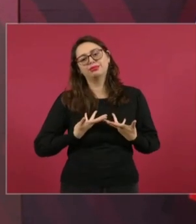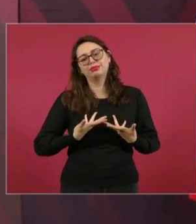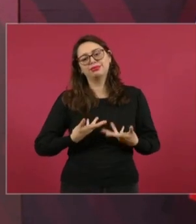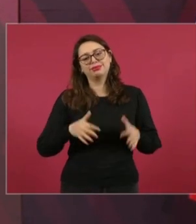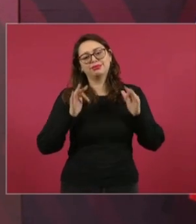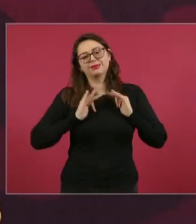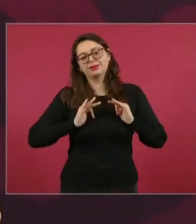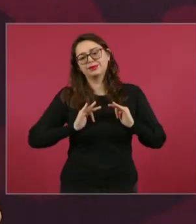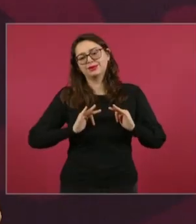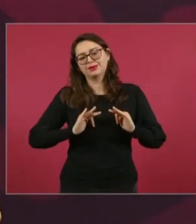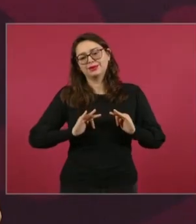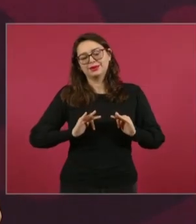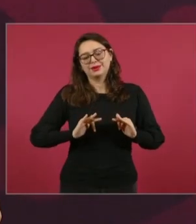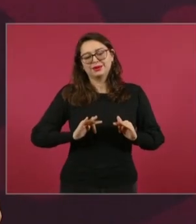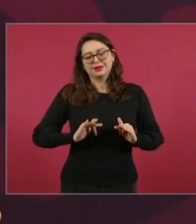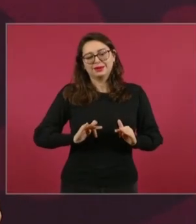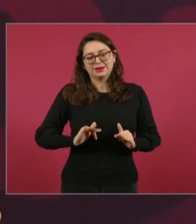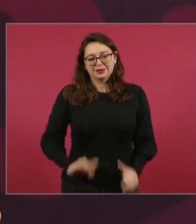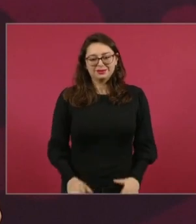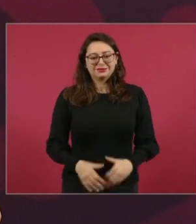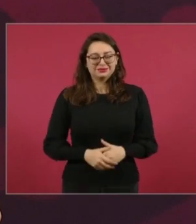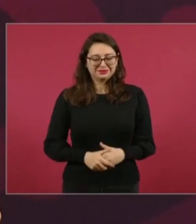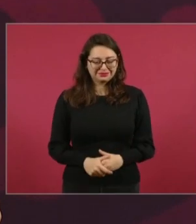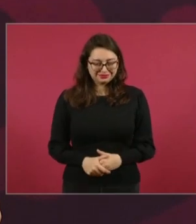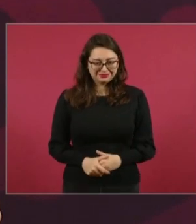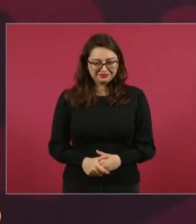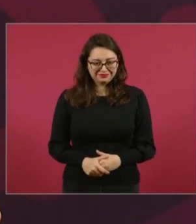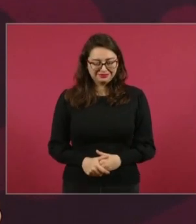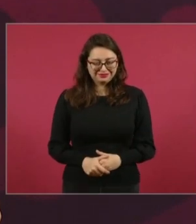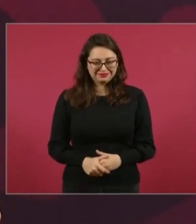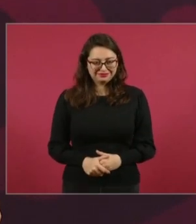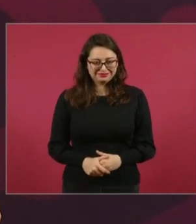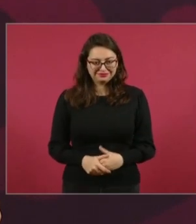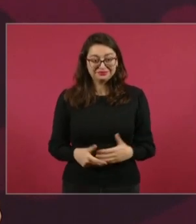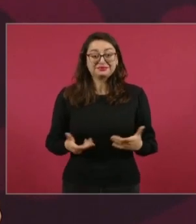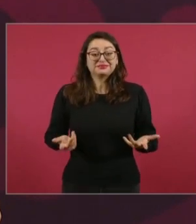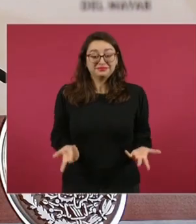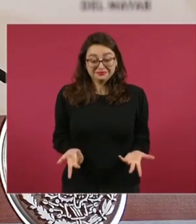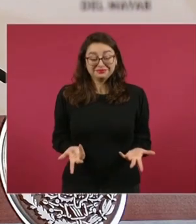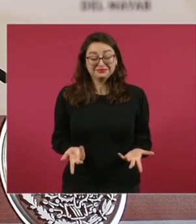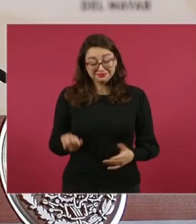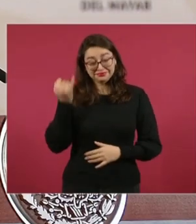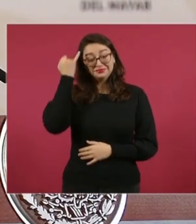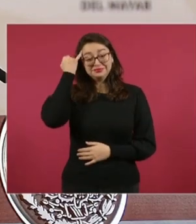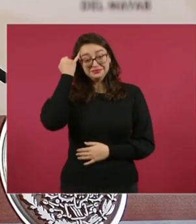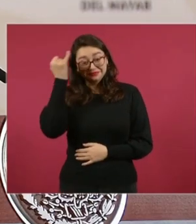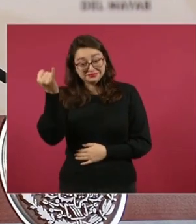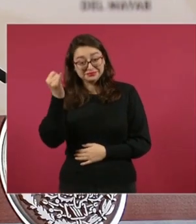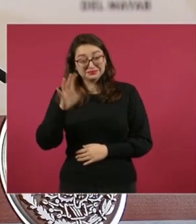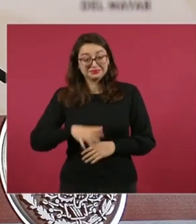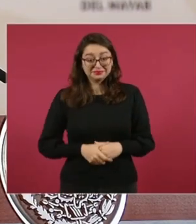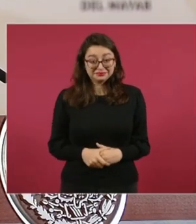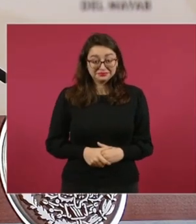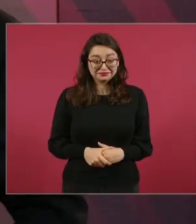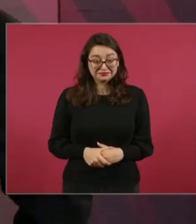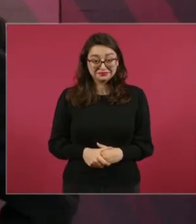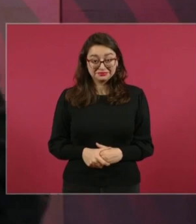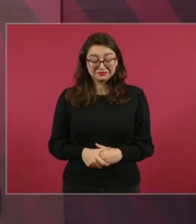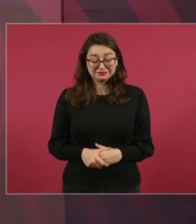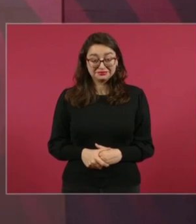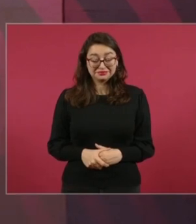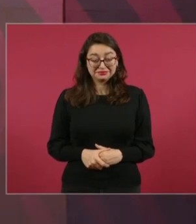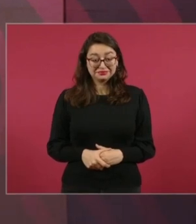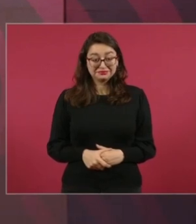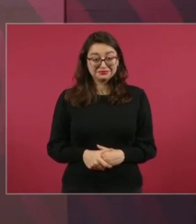Y ya. Después, imagínense, cuando no había oposición en